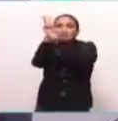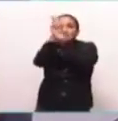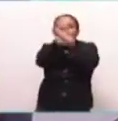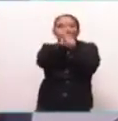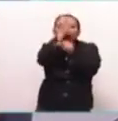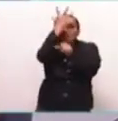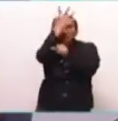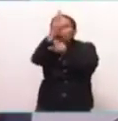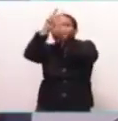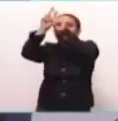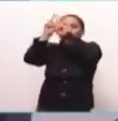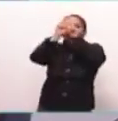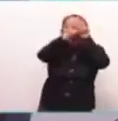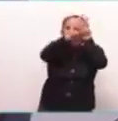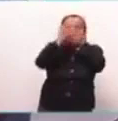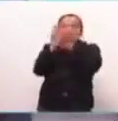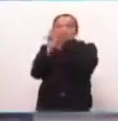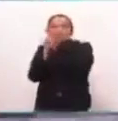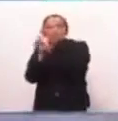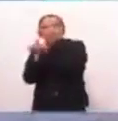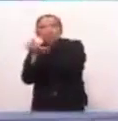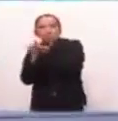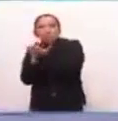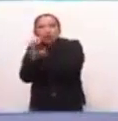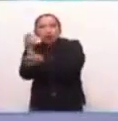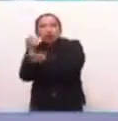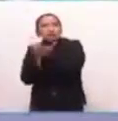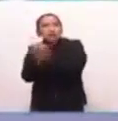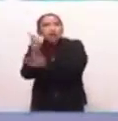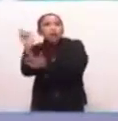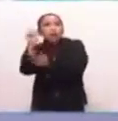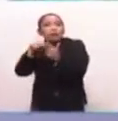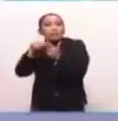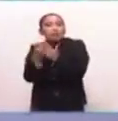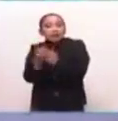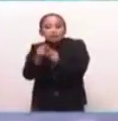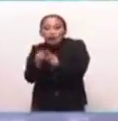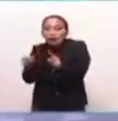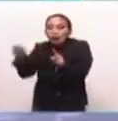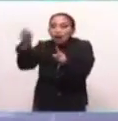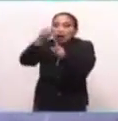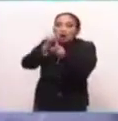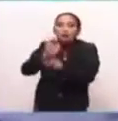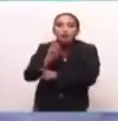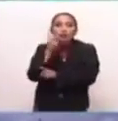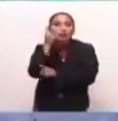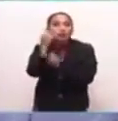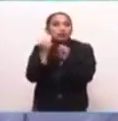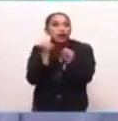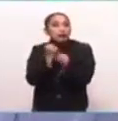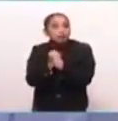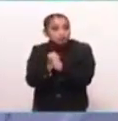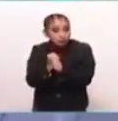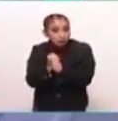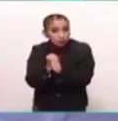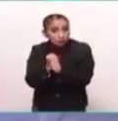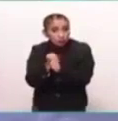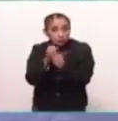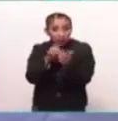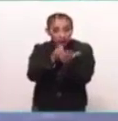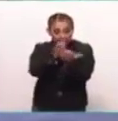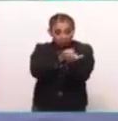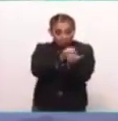del Sol y las estrellas como las Pleiades, definen cuándo inicia el ciclo de 52 años. En el Códice